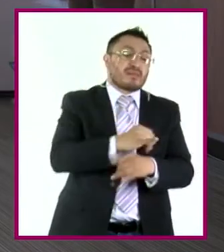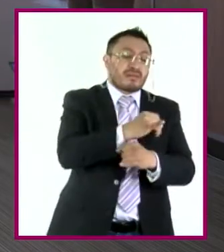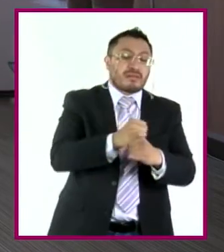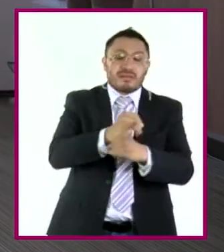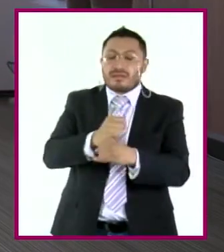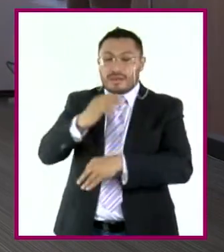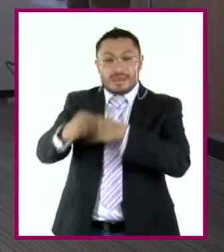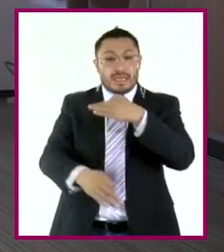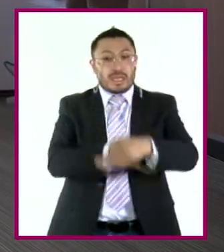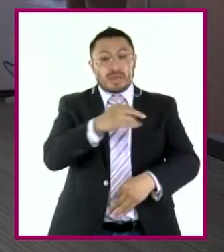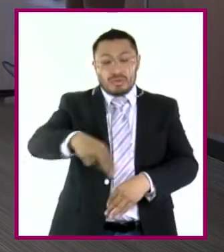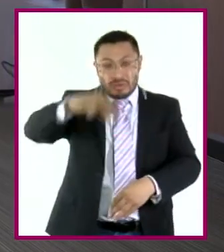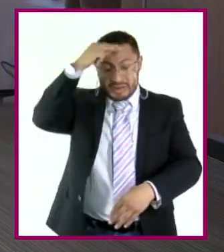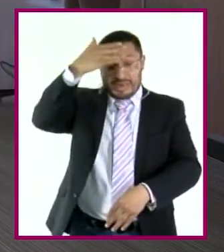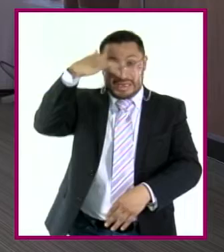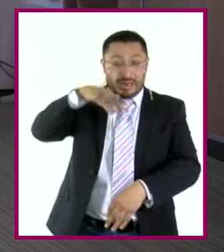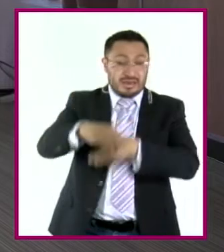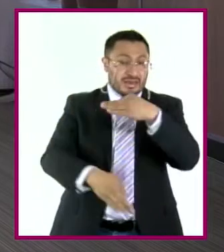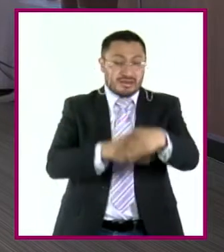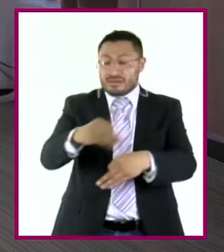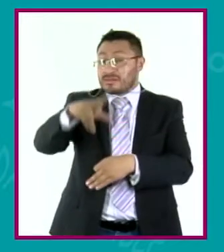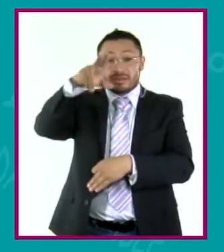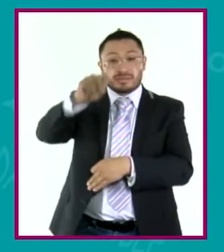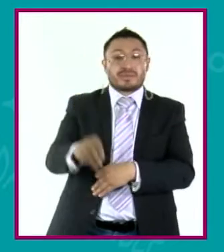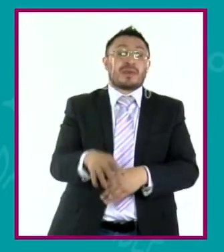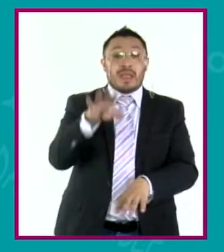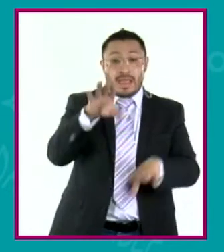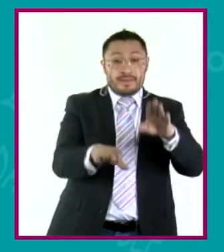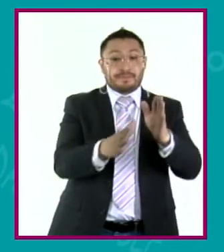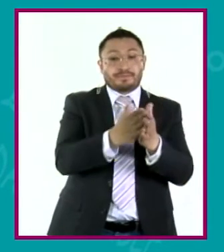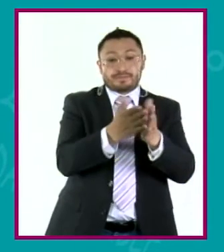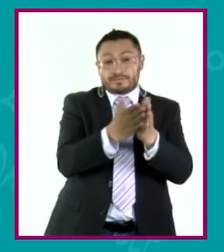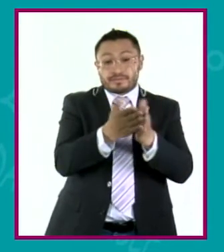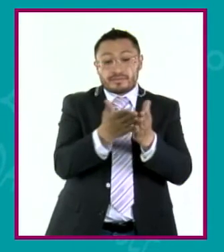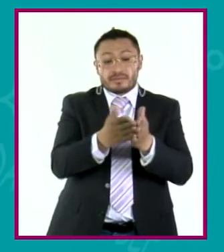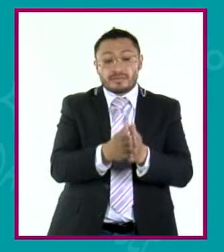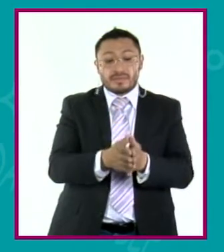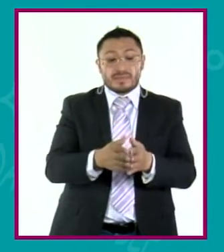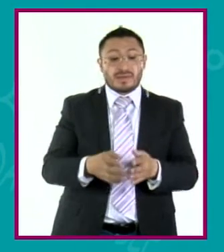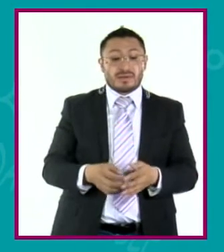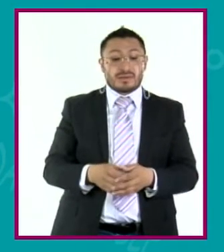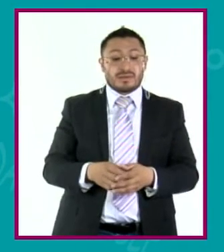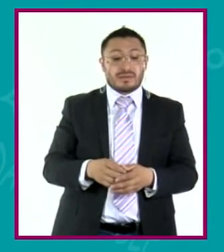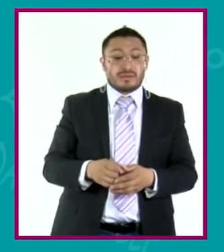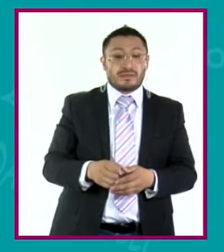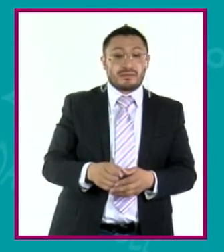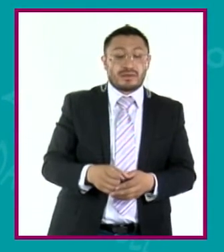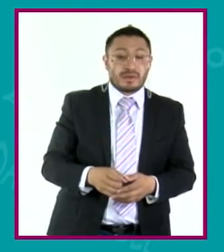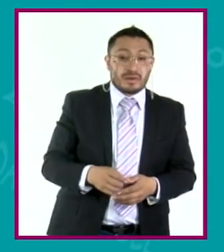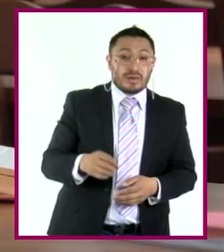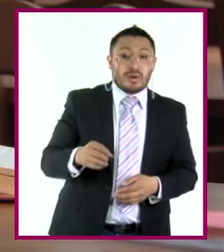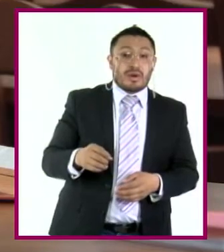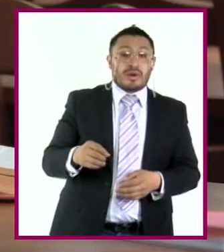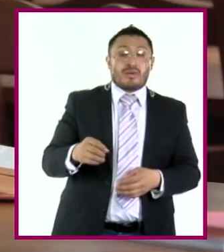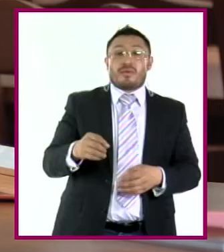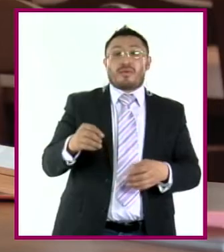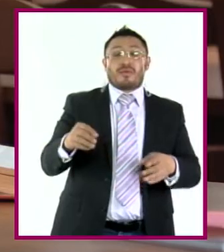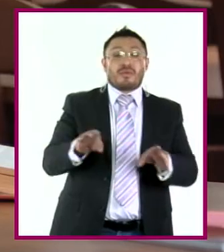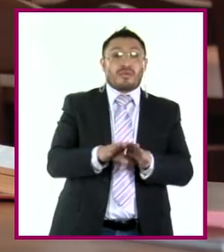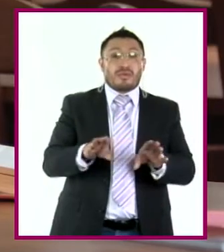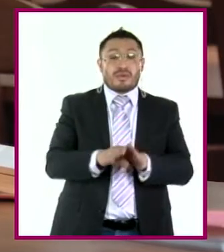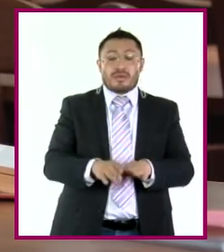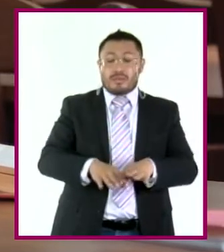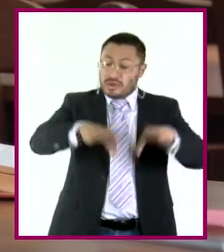nadie sabe todo. Y los libros también luego tienen erratas, entonces tampoco en los libros tienes la verdad absoluta. Entonces, cuestionalo,